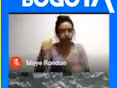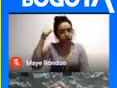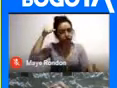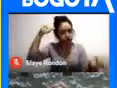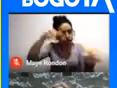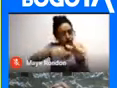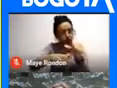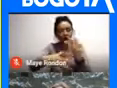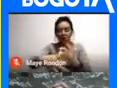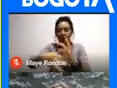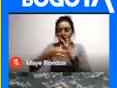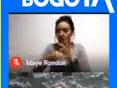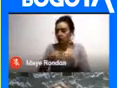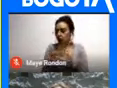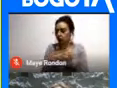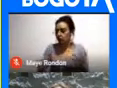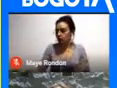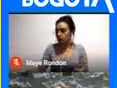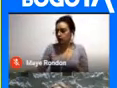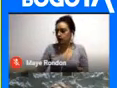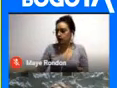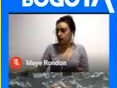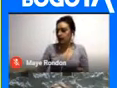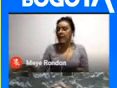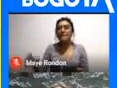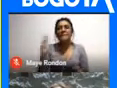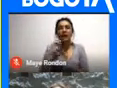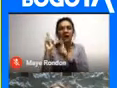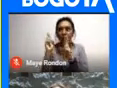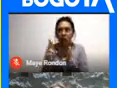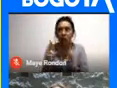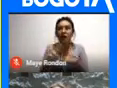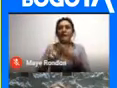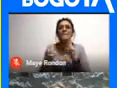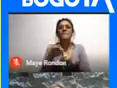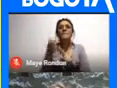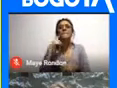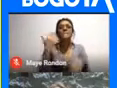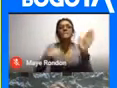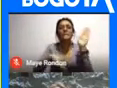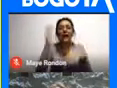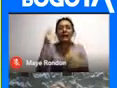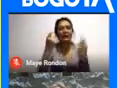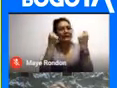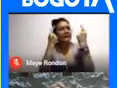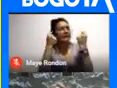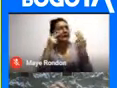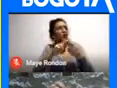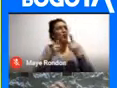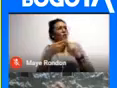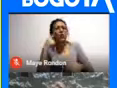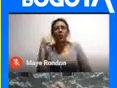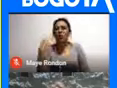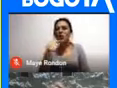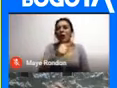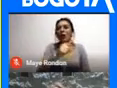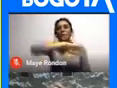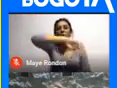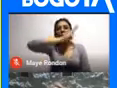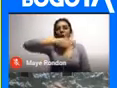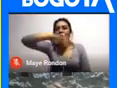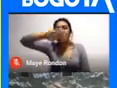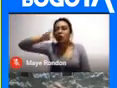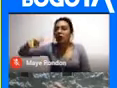Y todas esas bondades Que trae Un territorio Que va más allá De entender O de conocer Una montaña